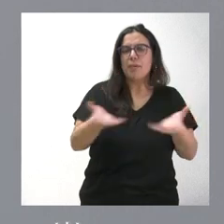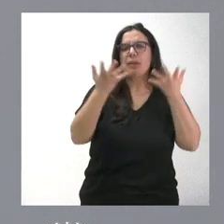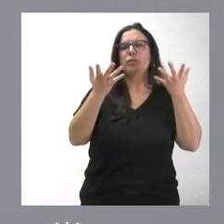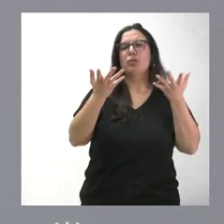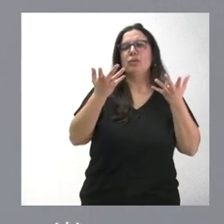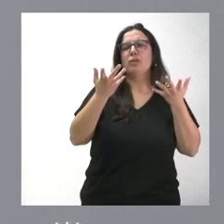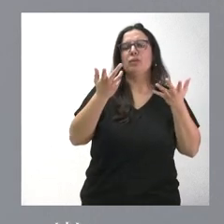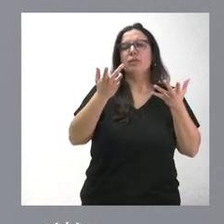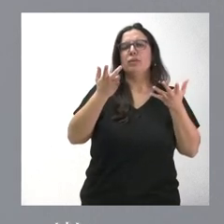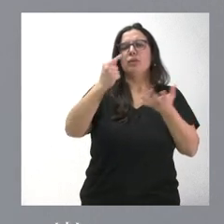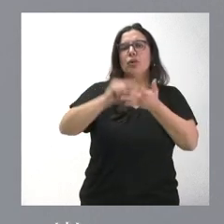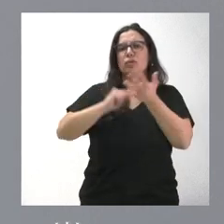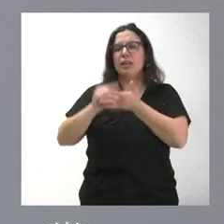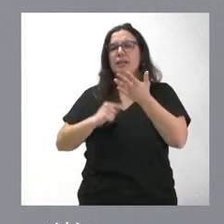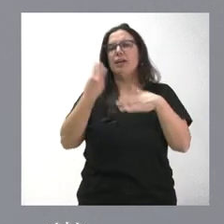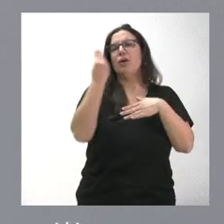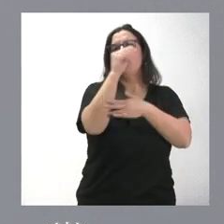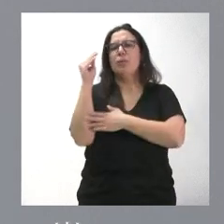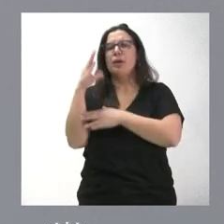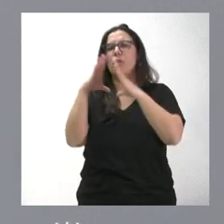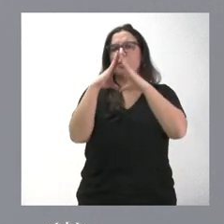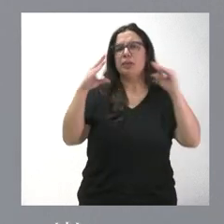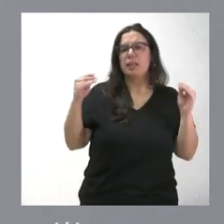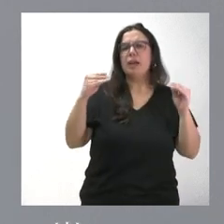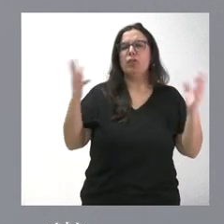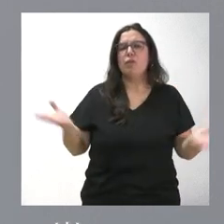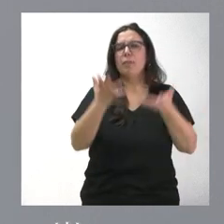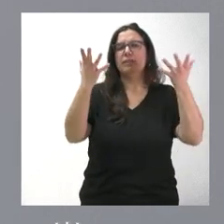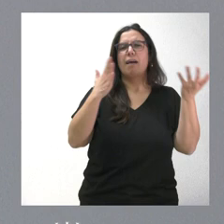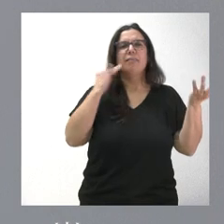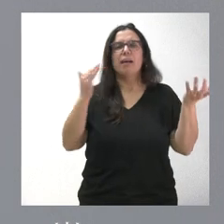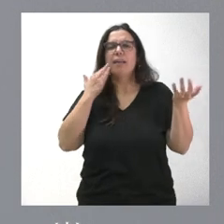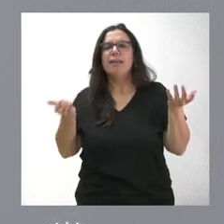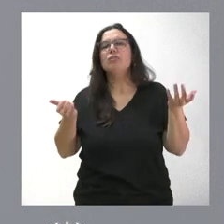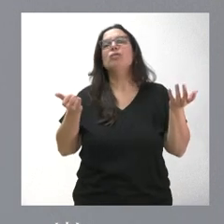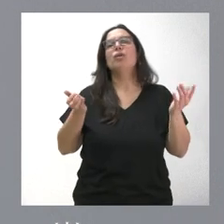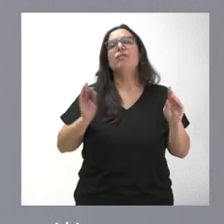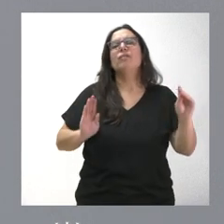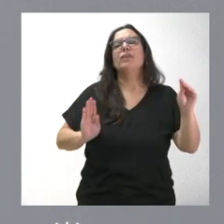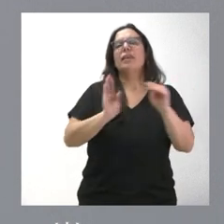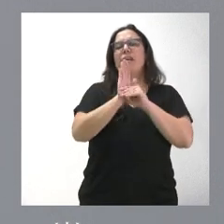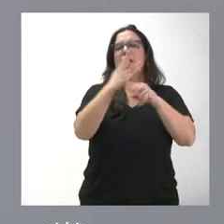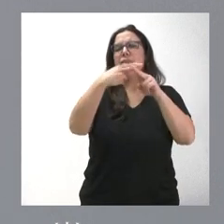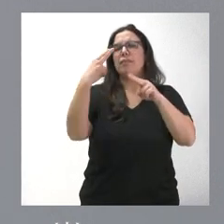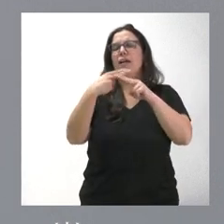de jóvenes universitarios y fomentar el talento, para financiar las actividades de la propia